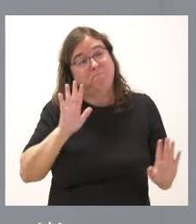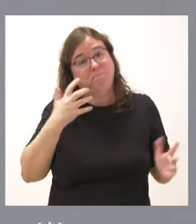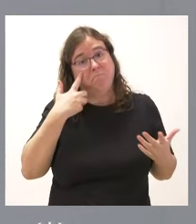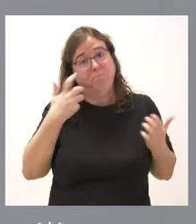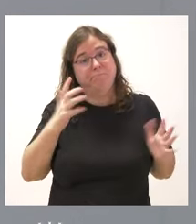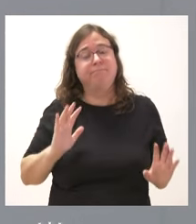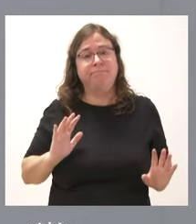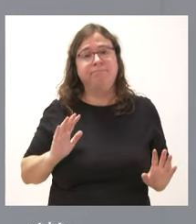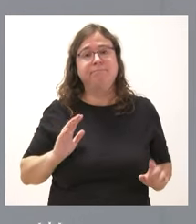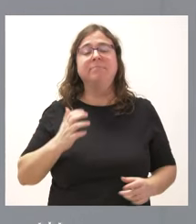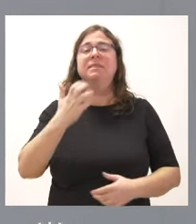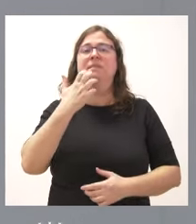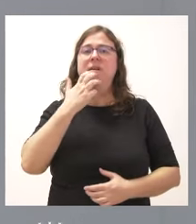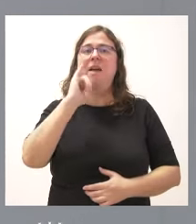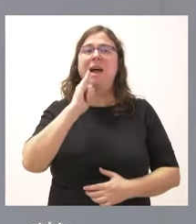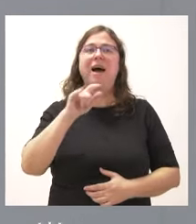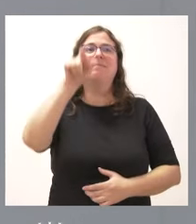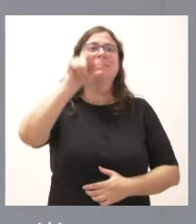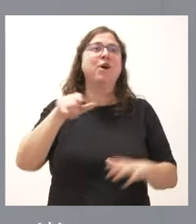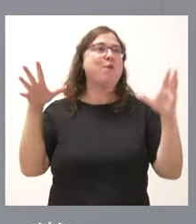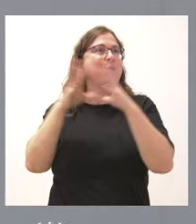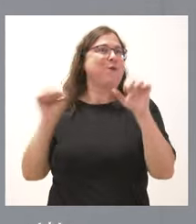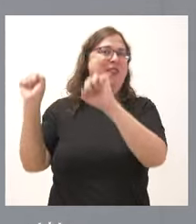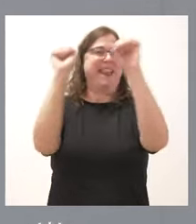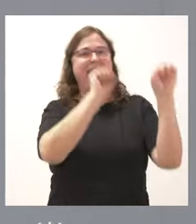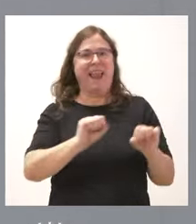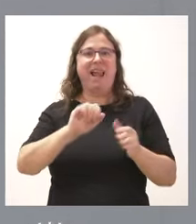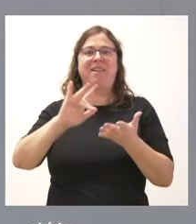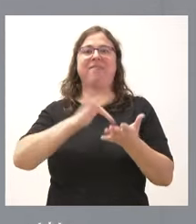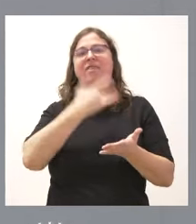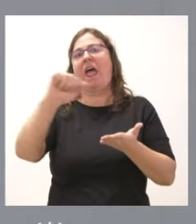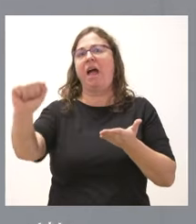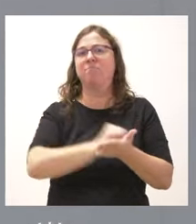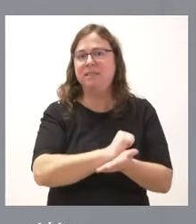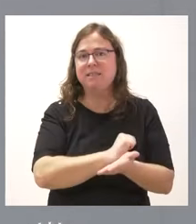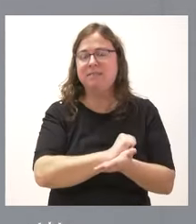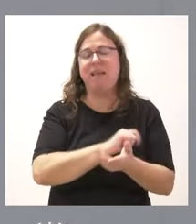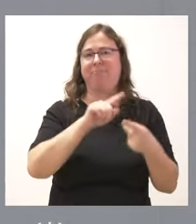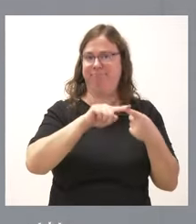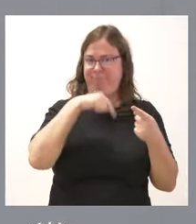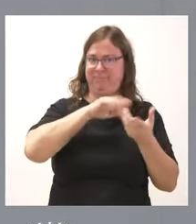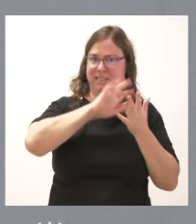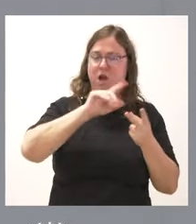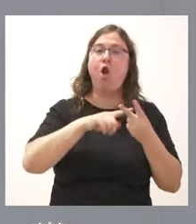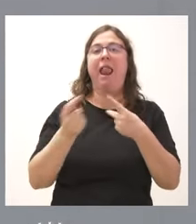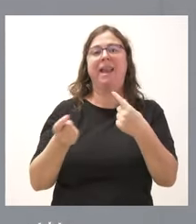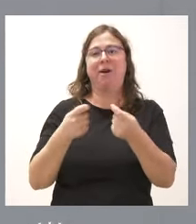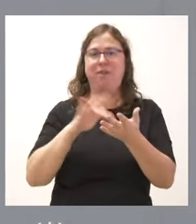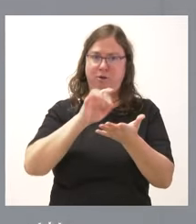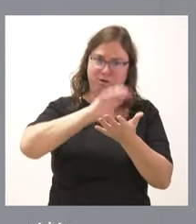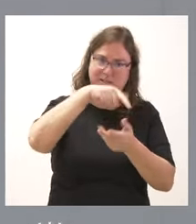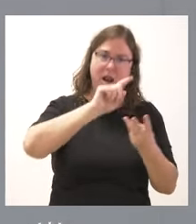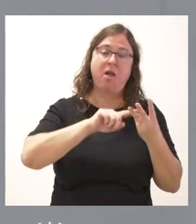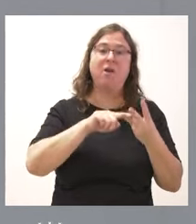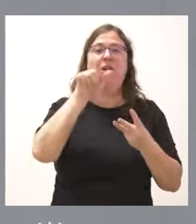Que tengamos el entusiasta defensor de la amnistía, que tengamos al negociador o que tengamos la persona que